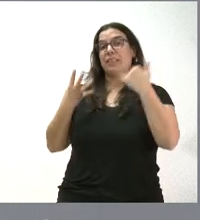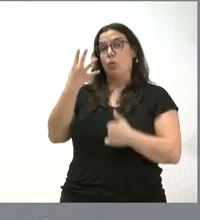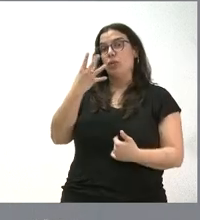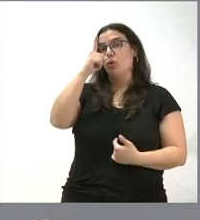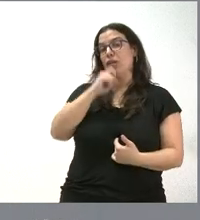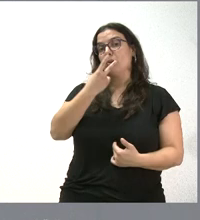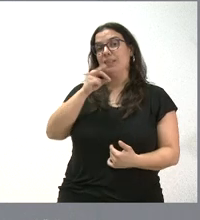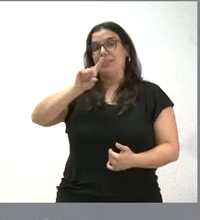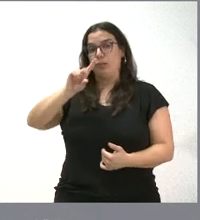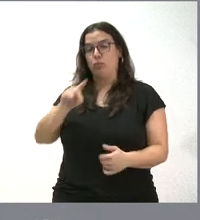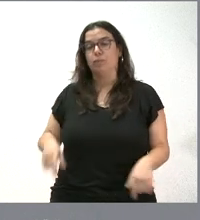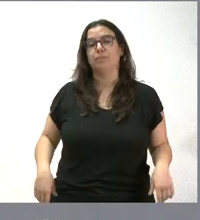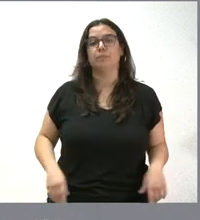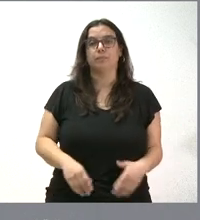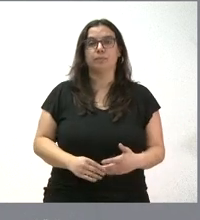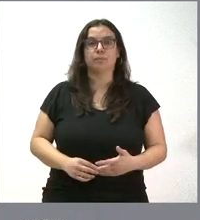instalados en el año 2021.